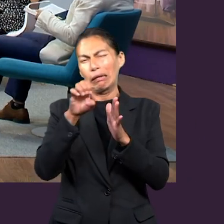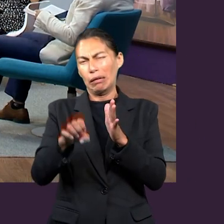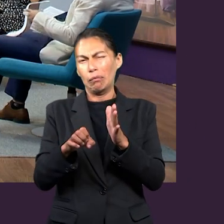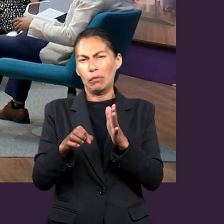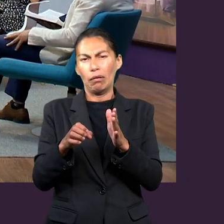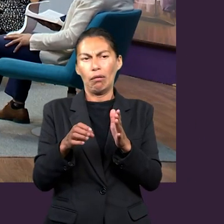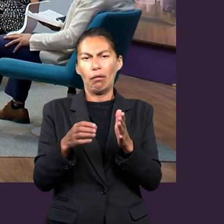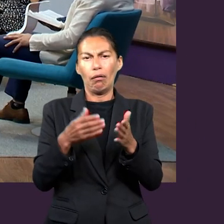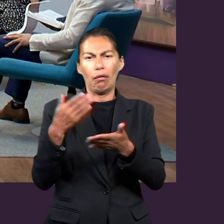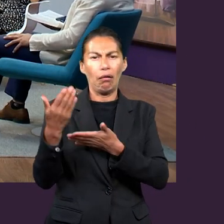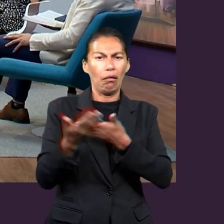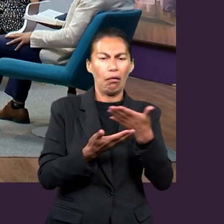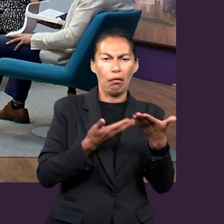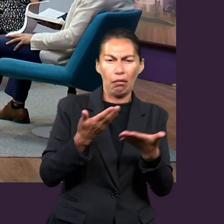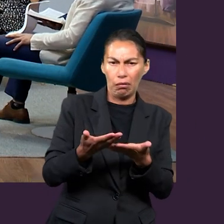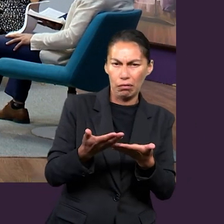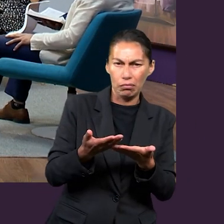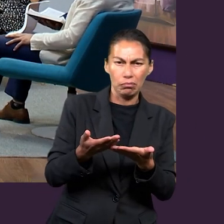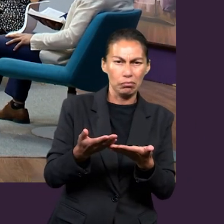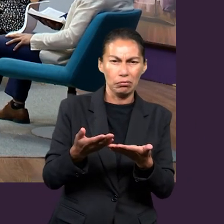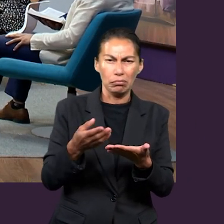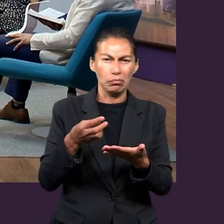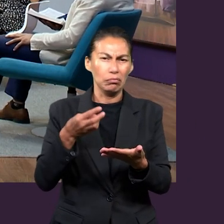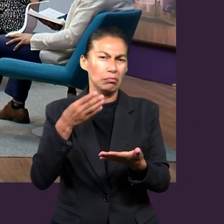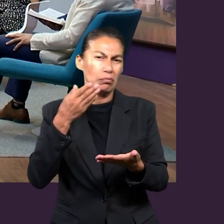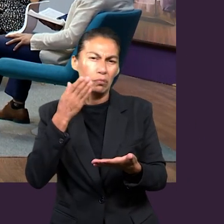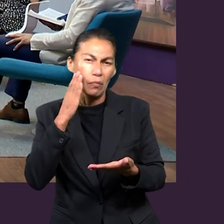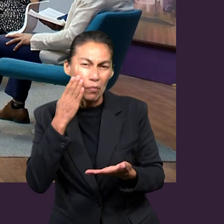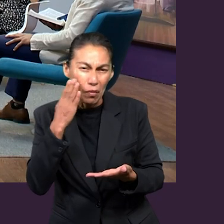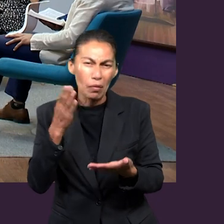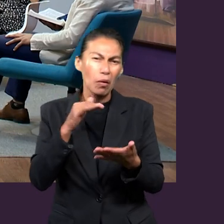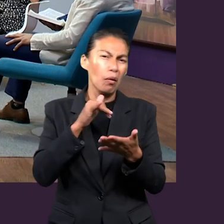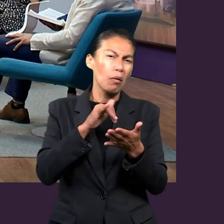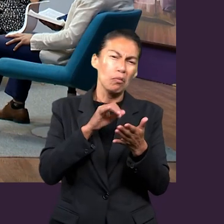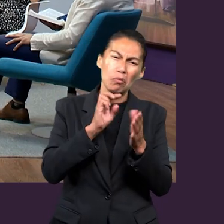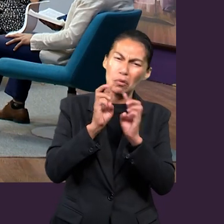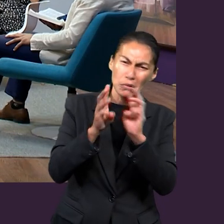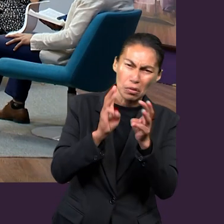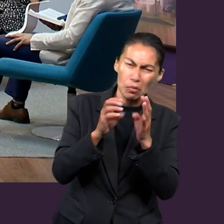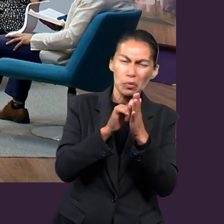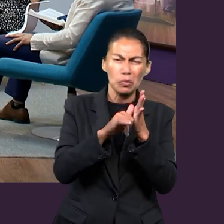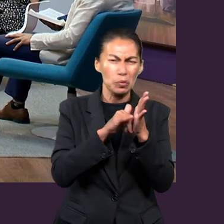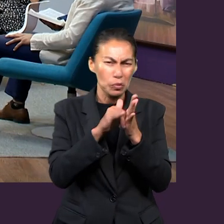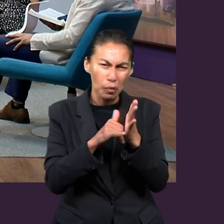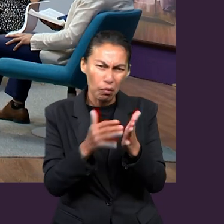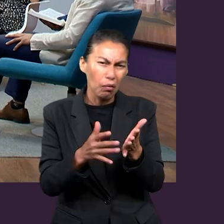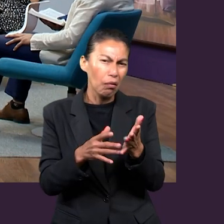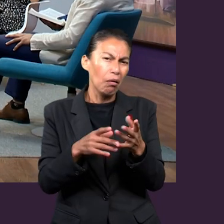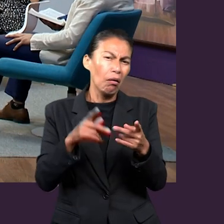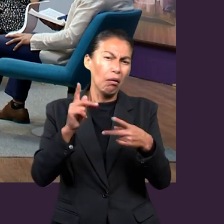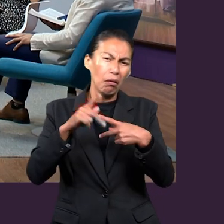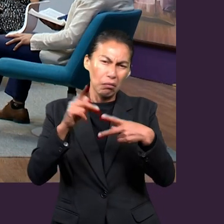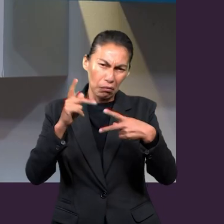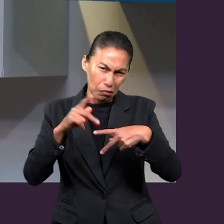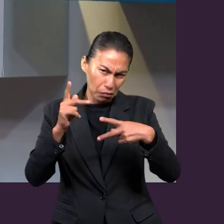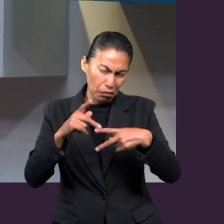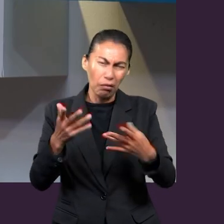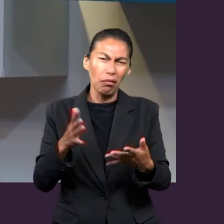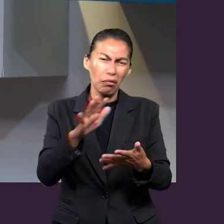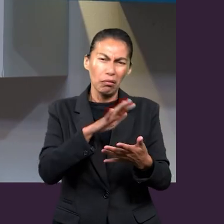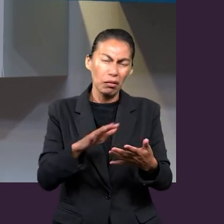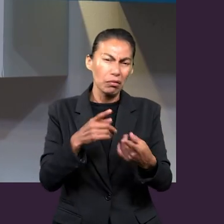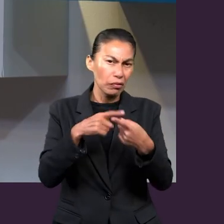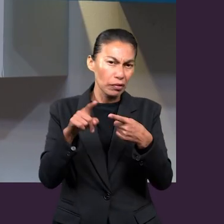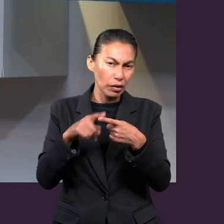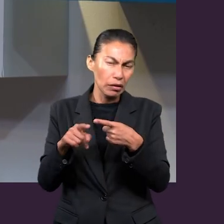sociales. No quiero decir que sean satánicas ni diabólicas. Todas las utilizamos y no es ningún problema porque las redes sociales son